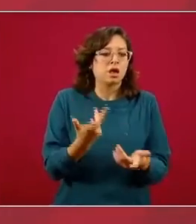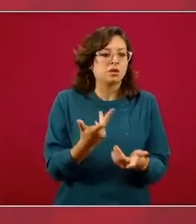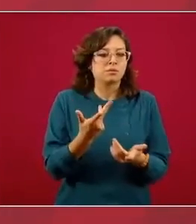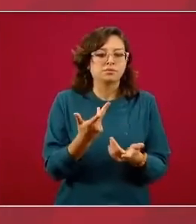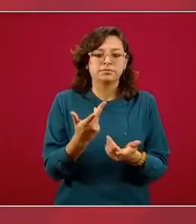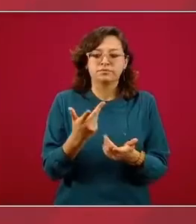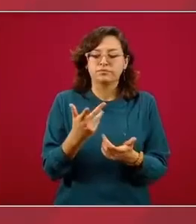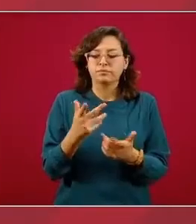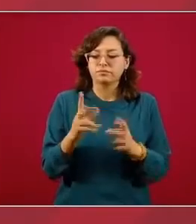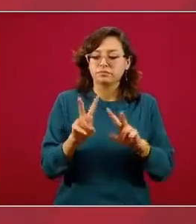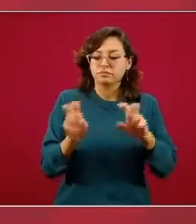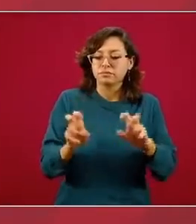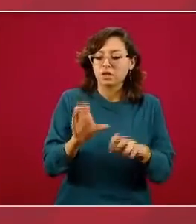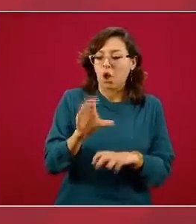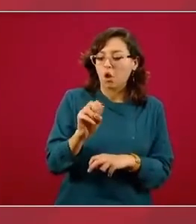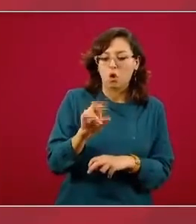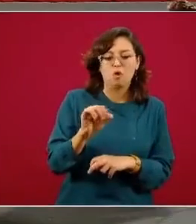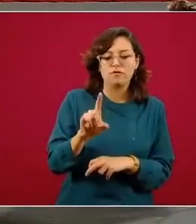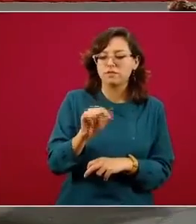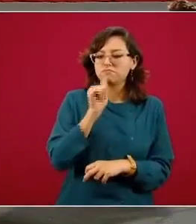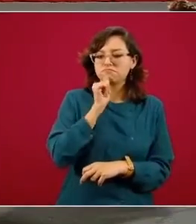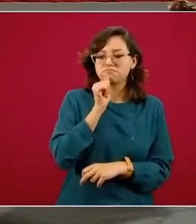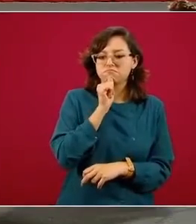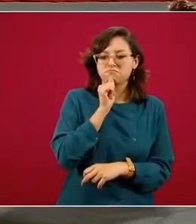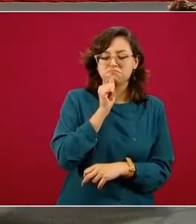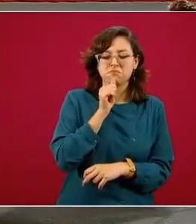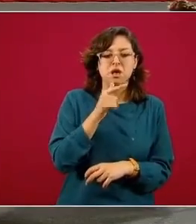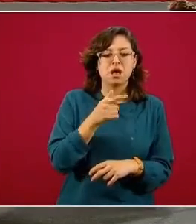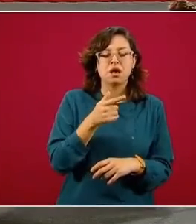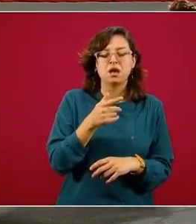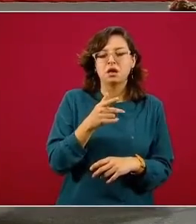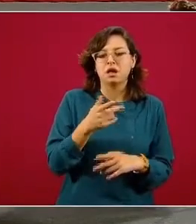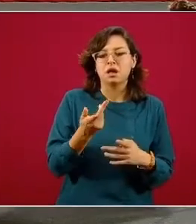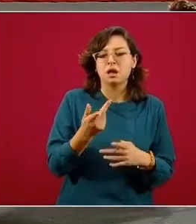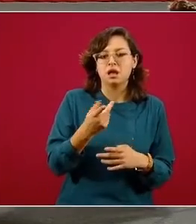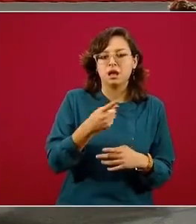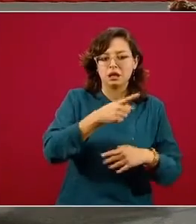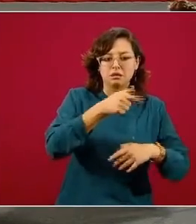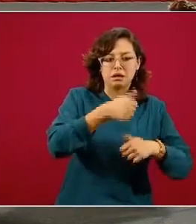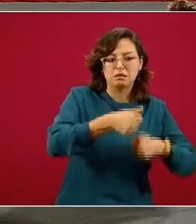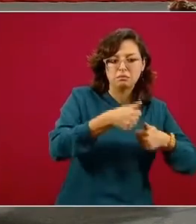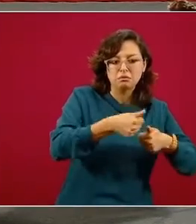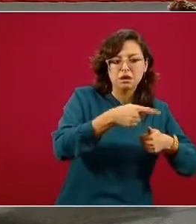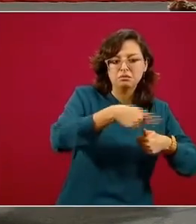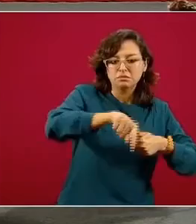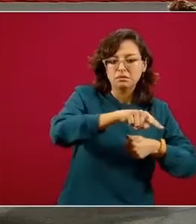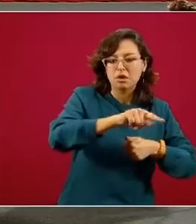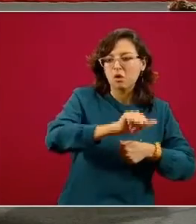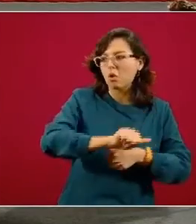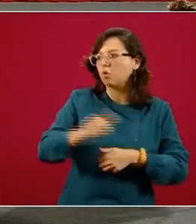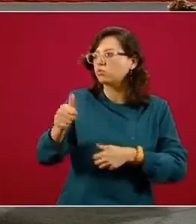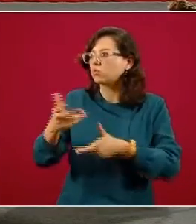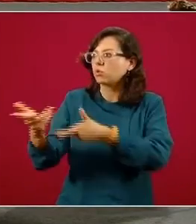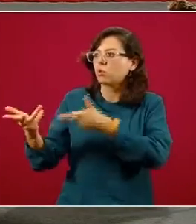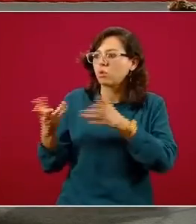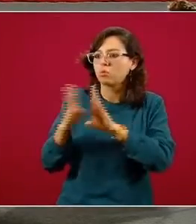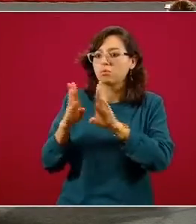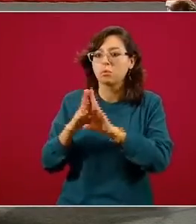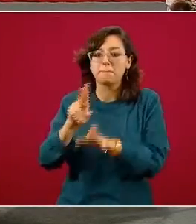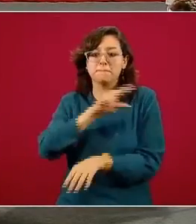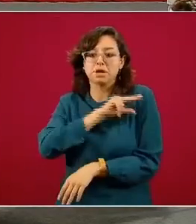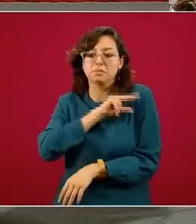servicios no COVID fue precisamente el convenio que se firmó con el sector privado. Este convenio se ha utilizado poco.